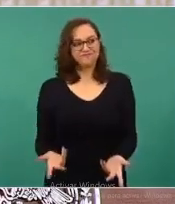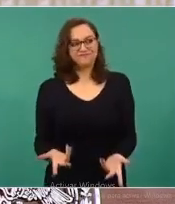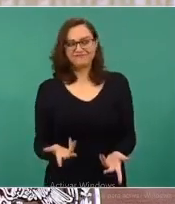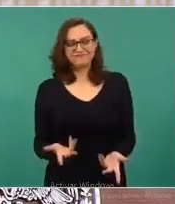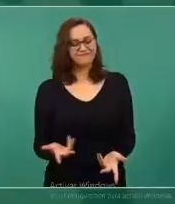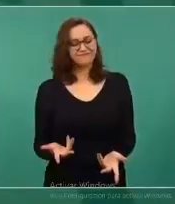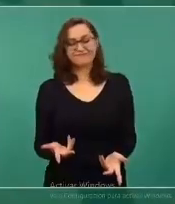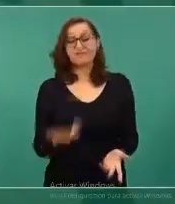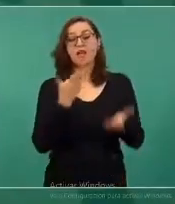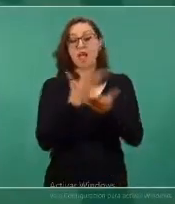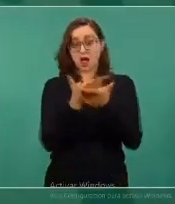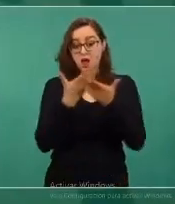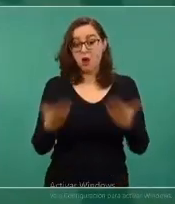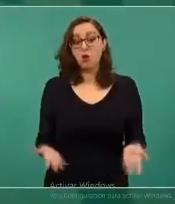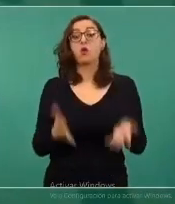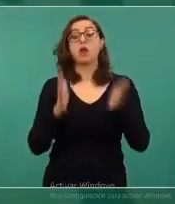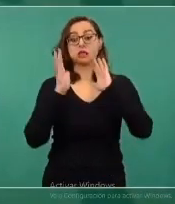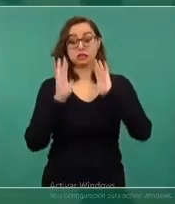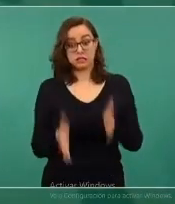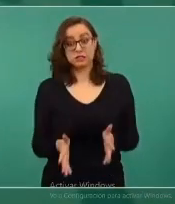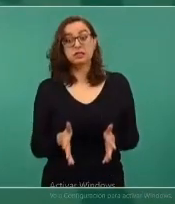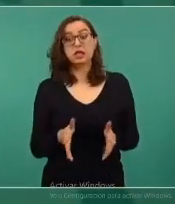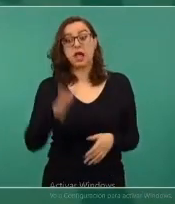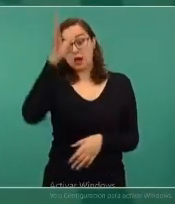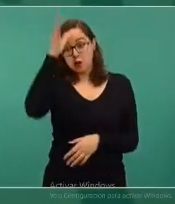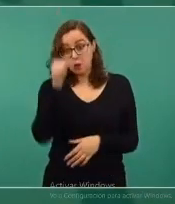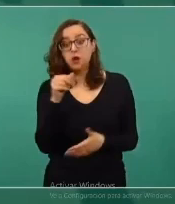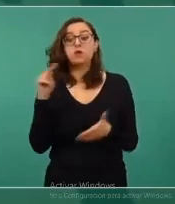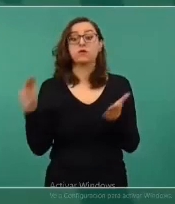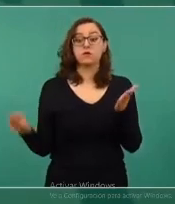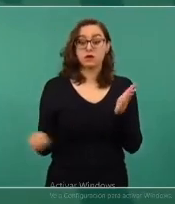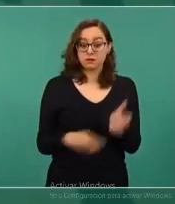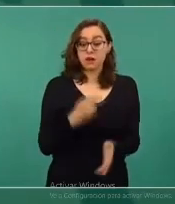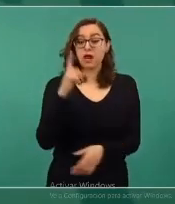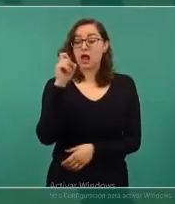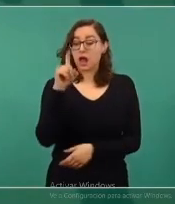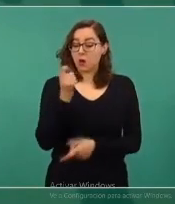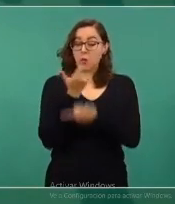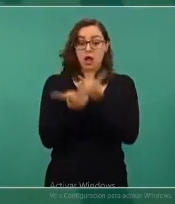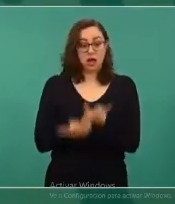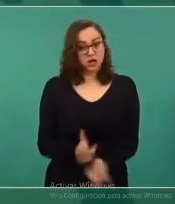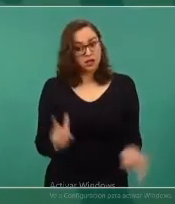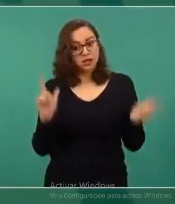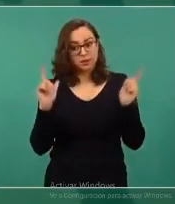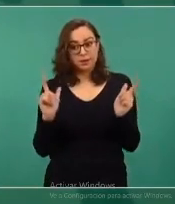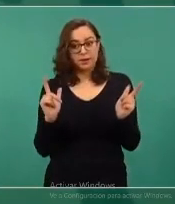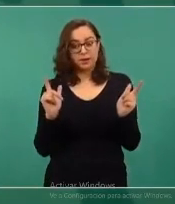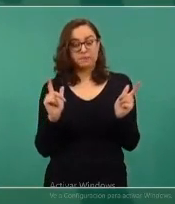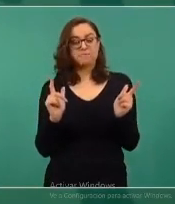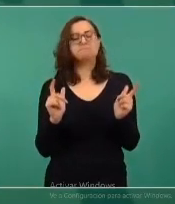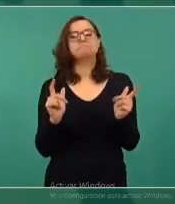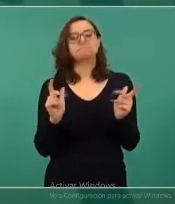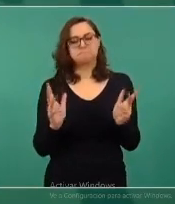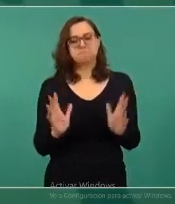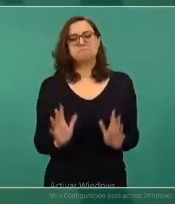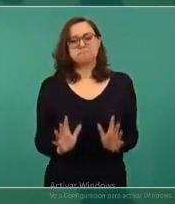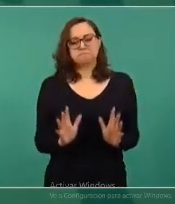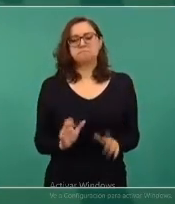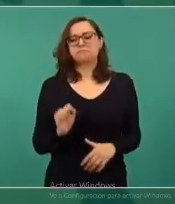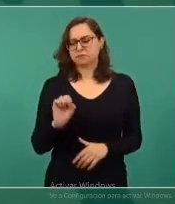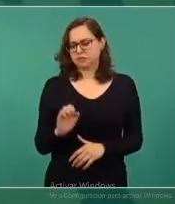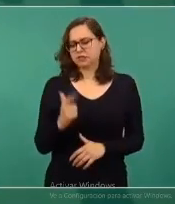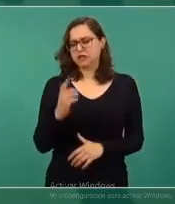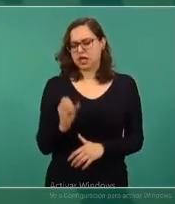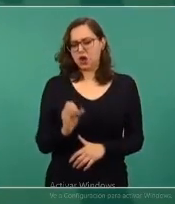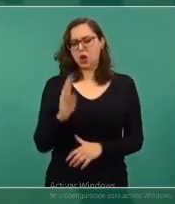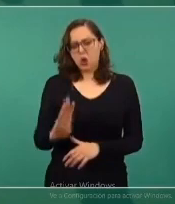ahora ya liberaron la boquilla, pues gobernación va a